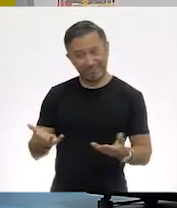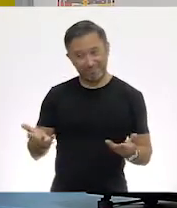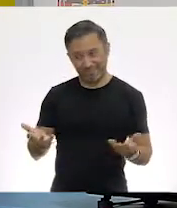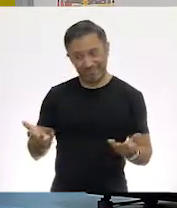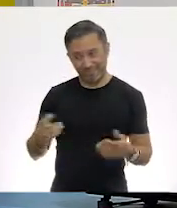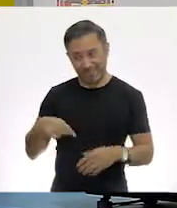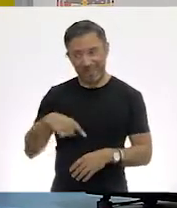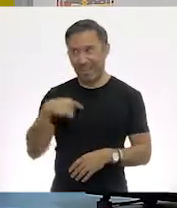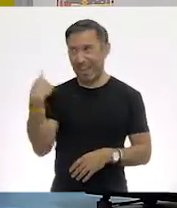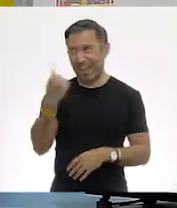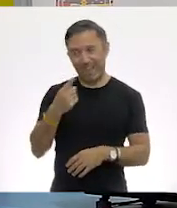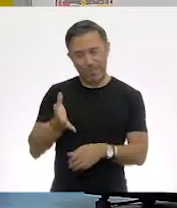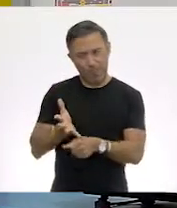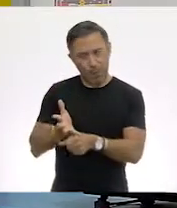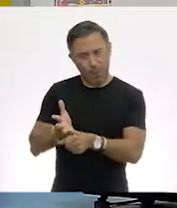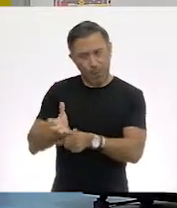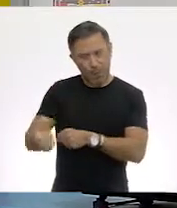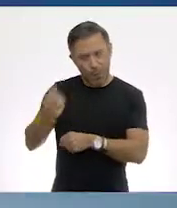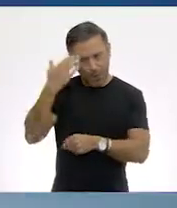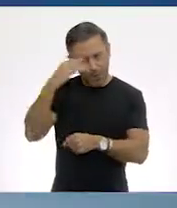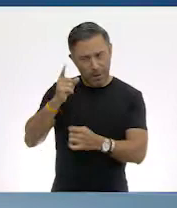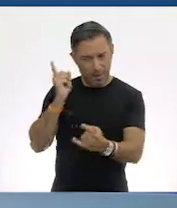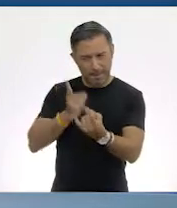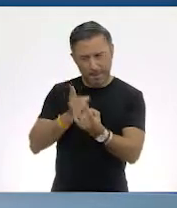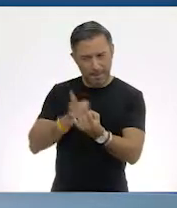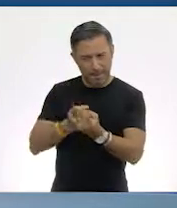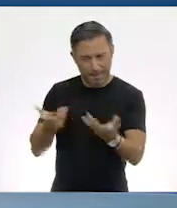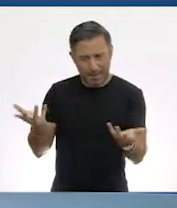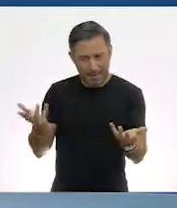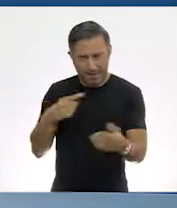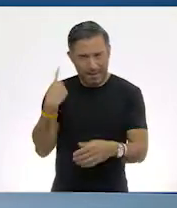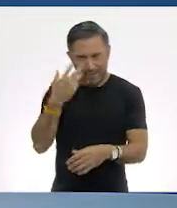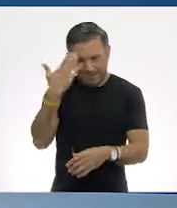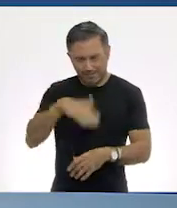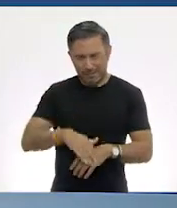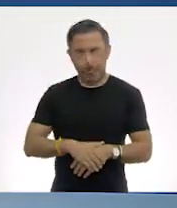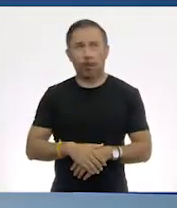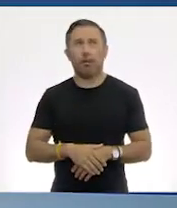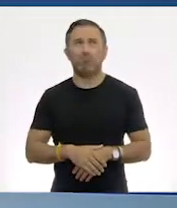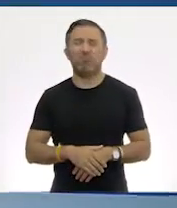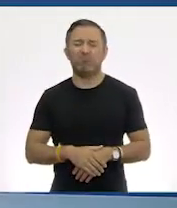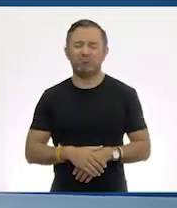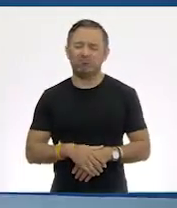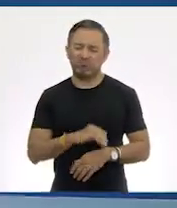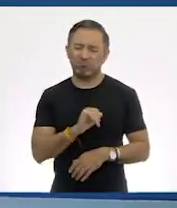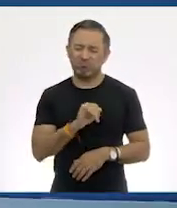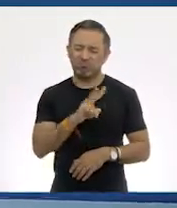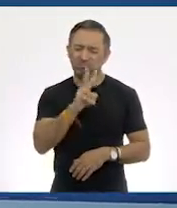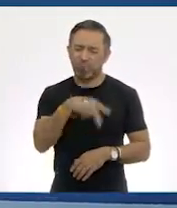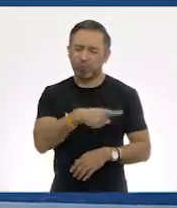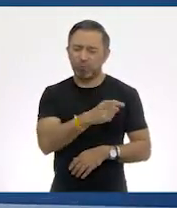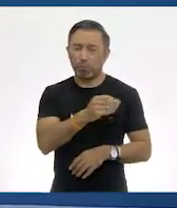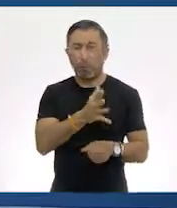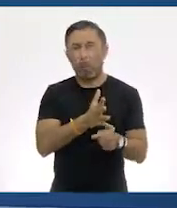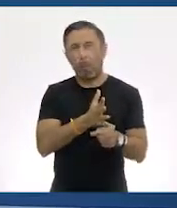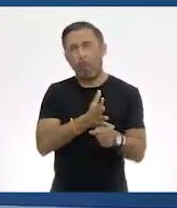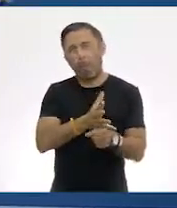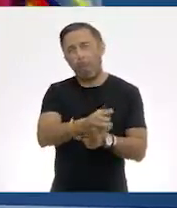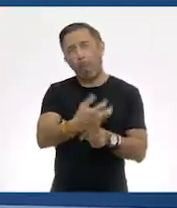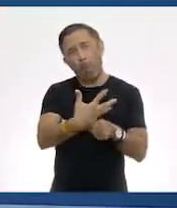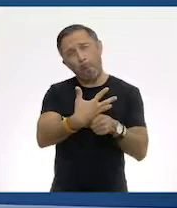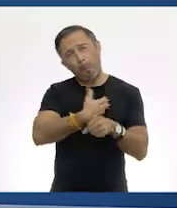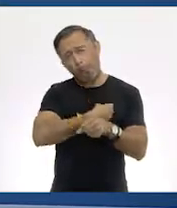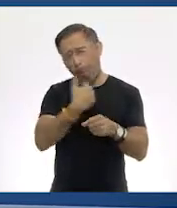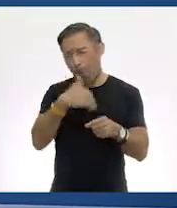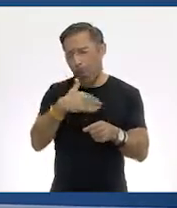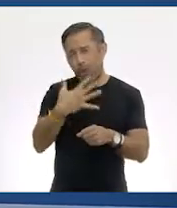es una goliza, perdóname. Ay, bueno, está bien, sí fue una goliza, pero es que el hijo de Don Pepe